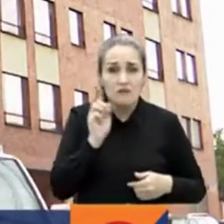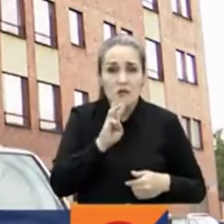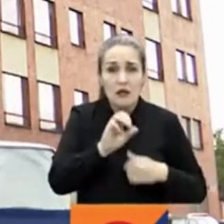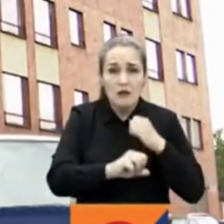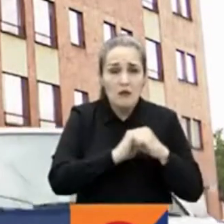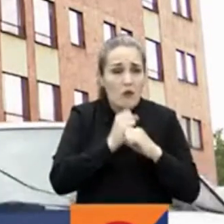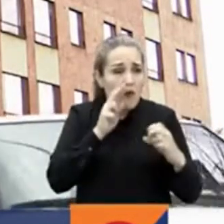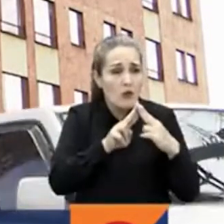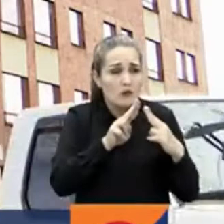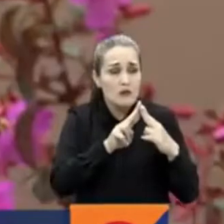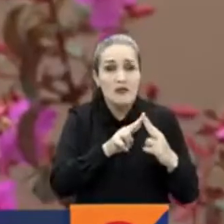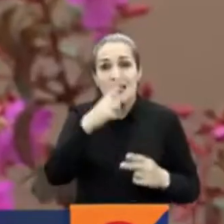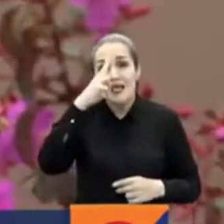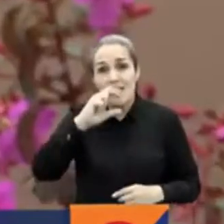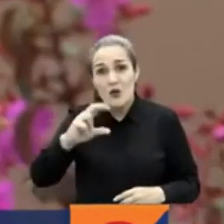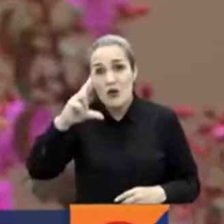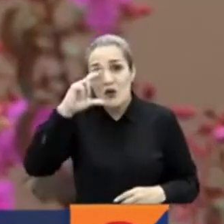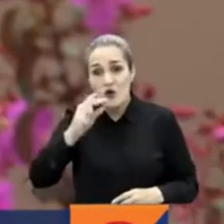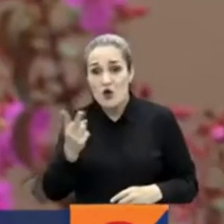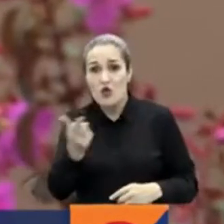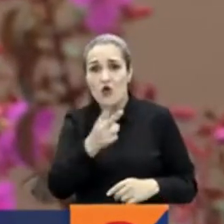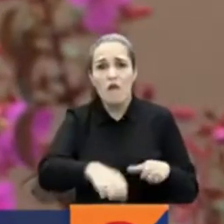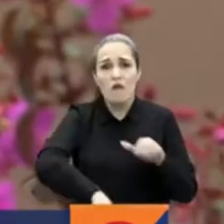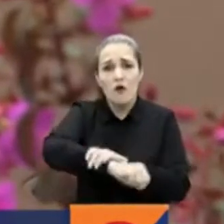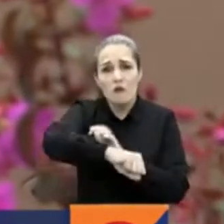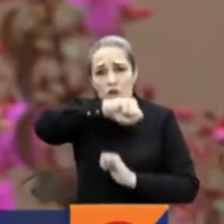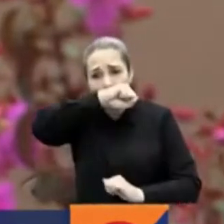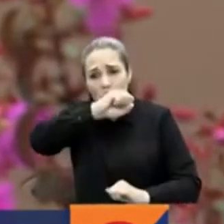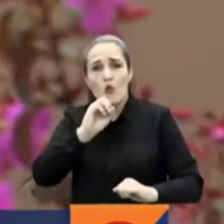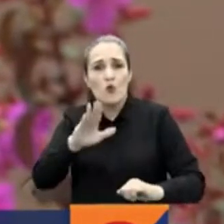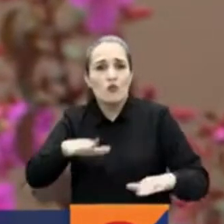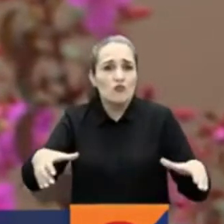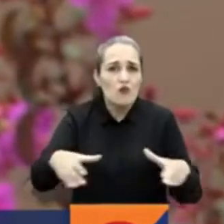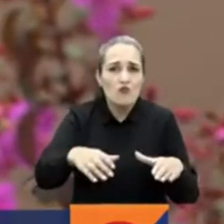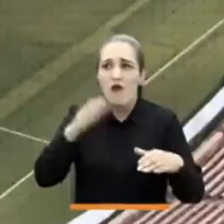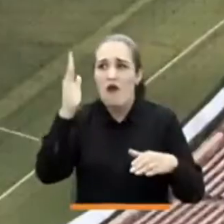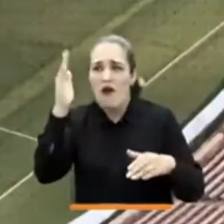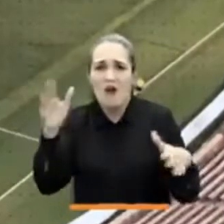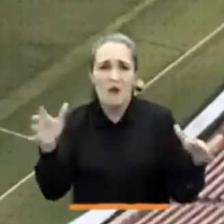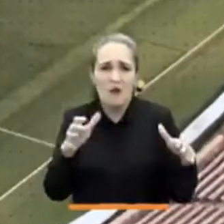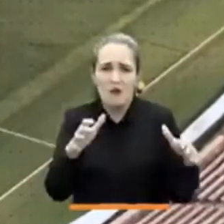y Camilo eran fieles amantes del fútbol y pertenecían a un grupo de barristas.